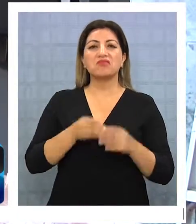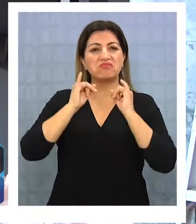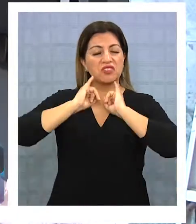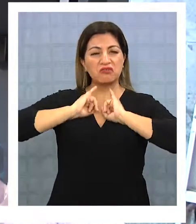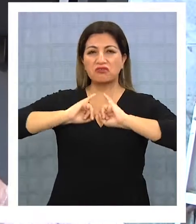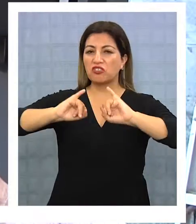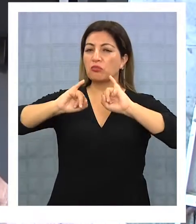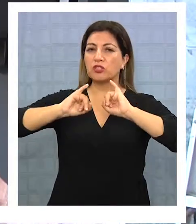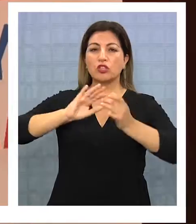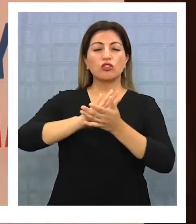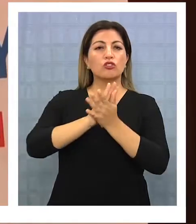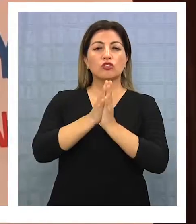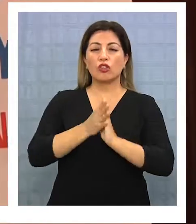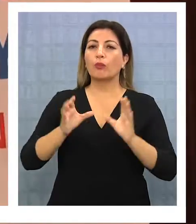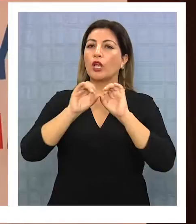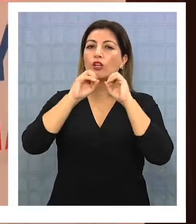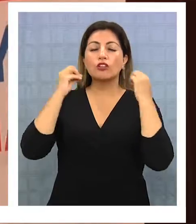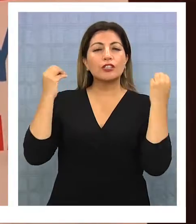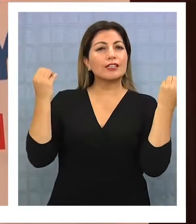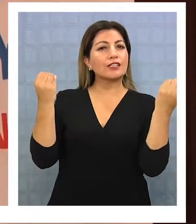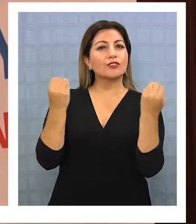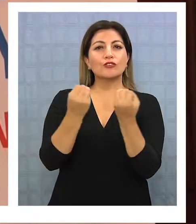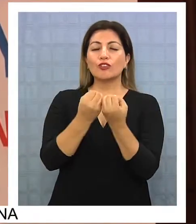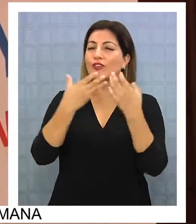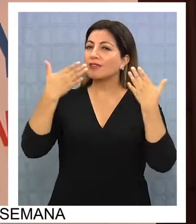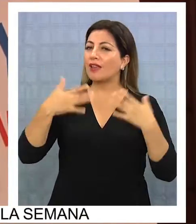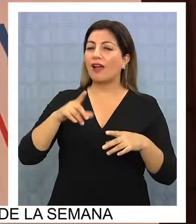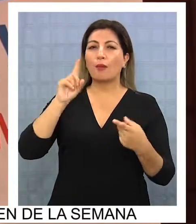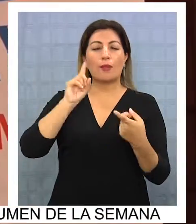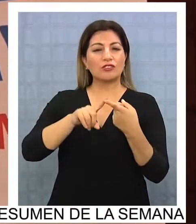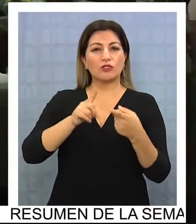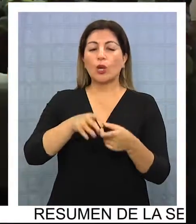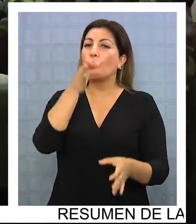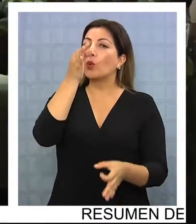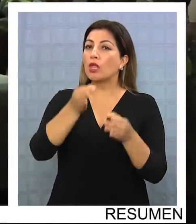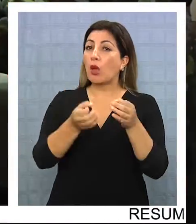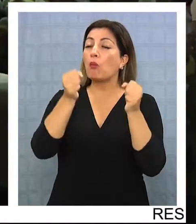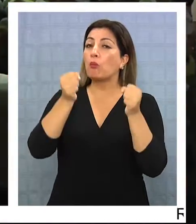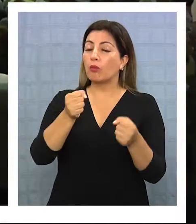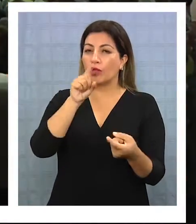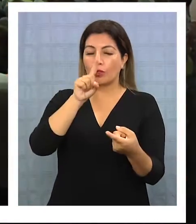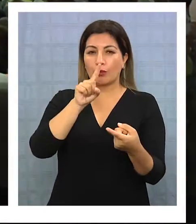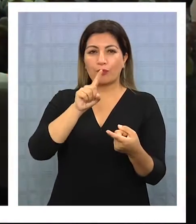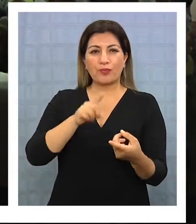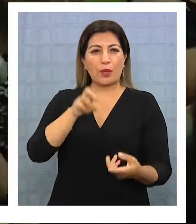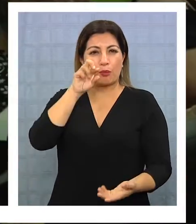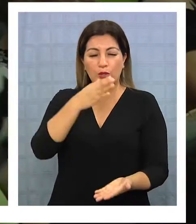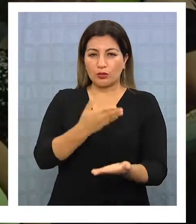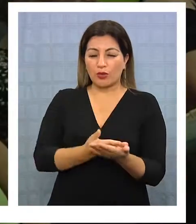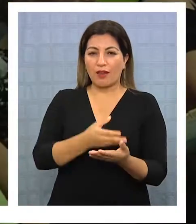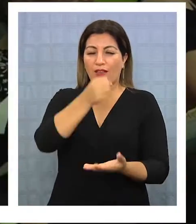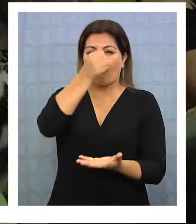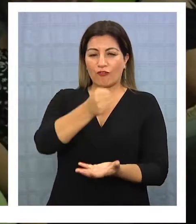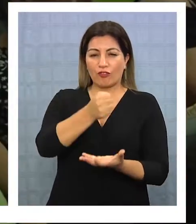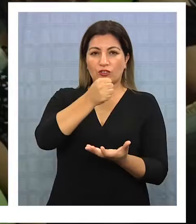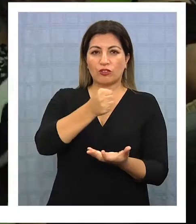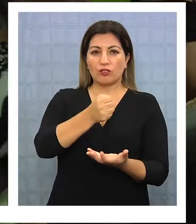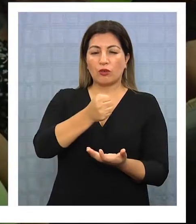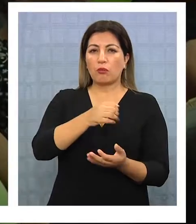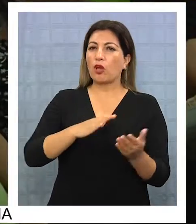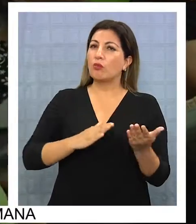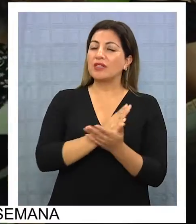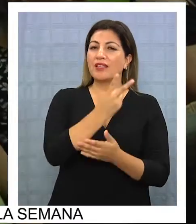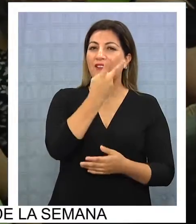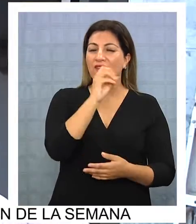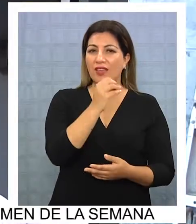organizaciones de adultos mayores conformadas jurídicamente puedan postular a estos fondos. Estos fondos están disponibles desde el 20,